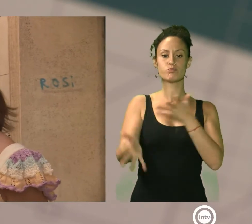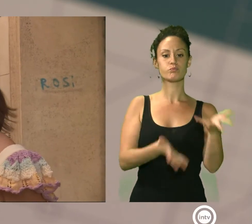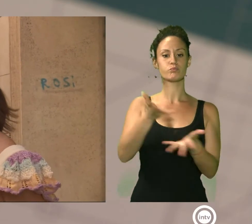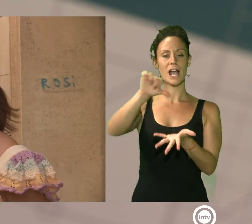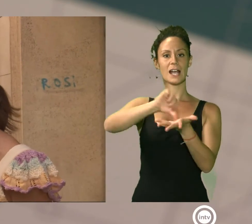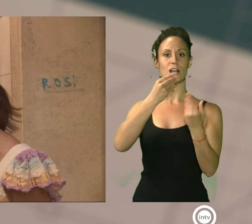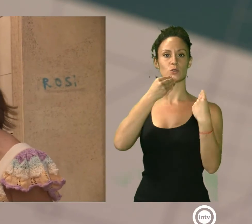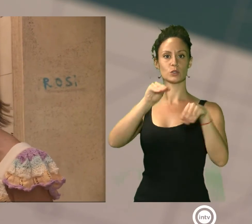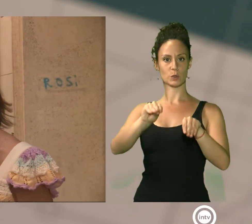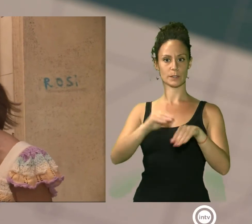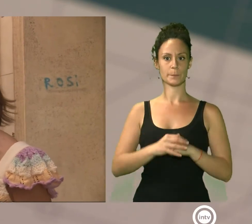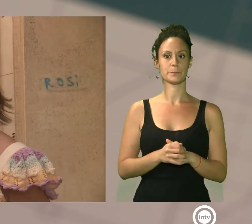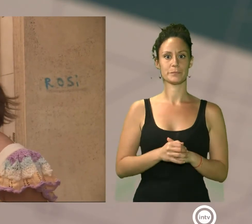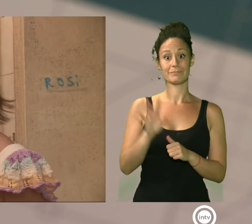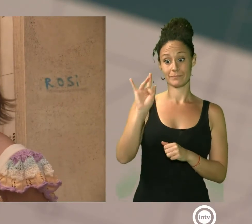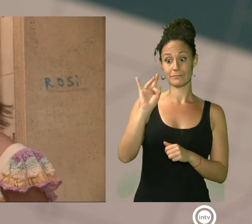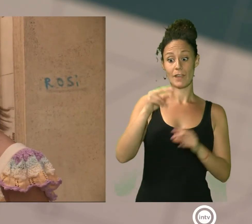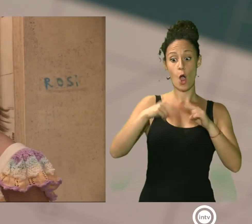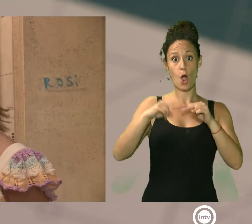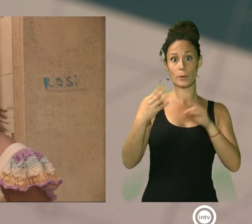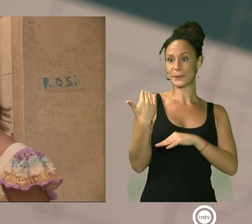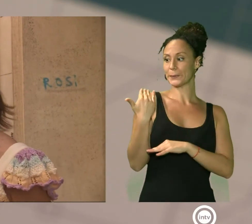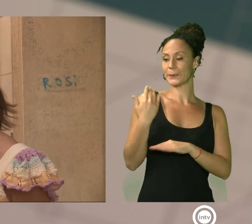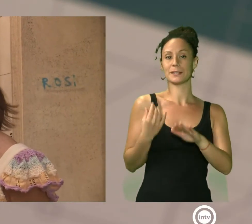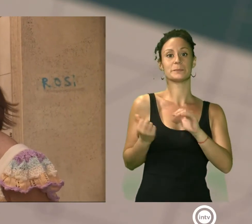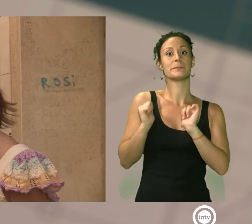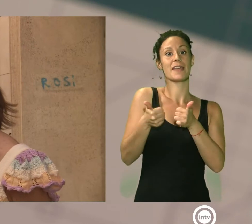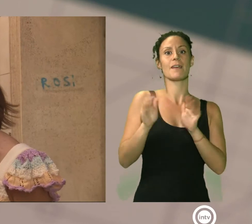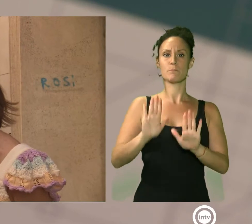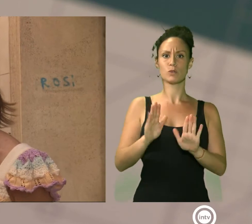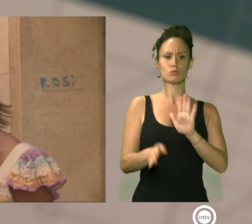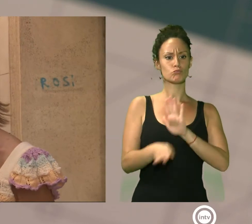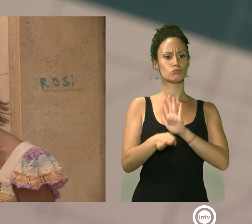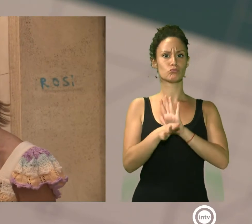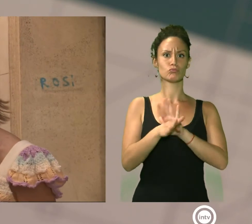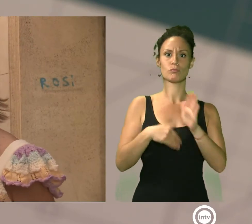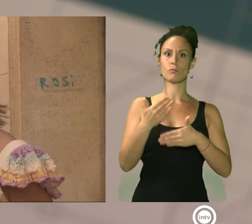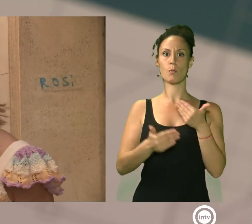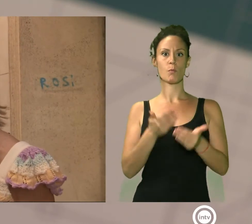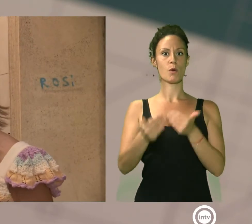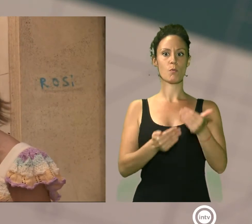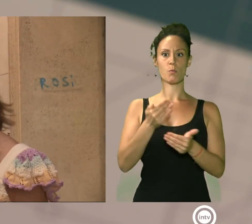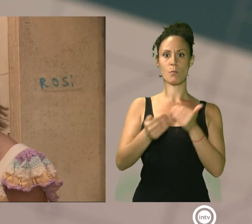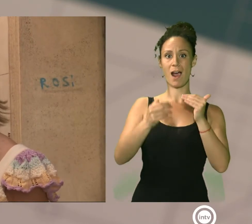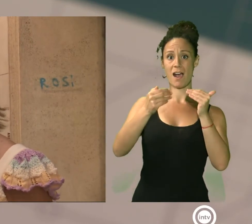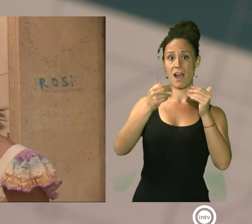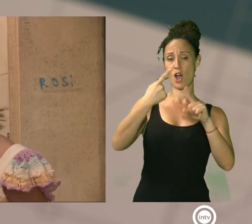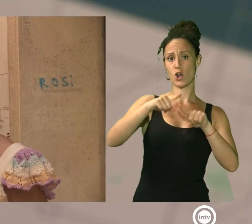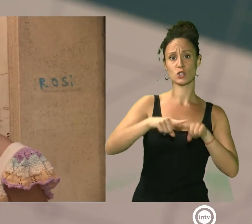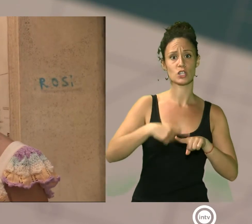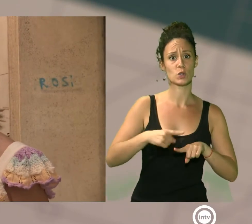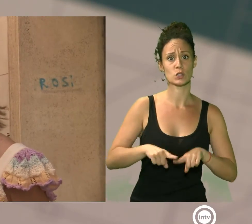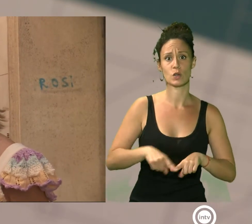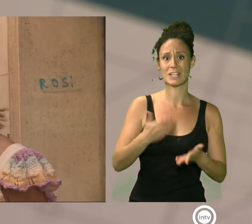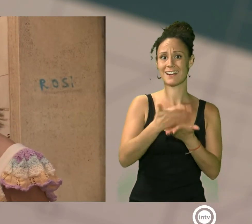bueno, las primeras impresiones que marchan con muy buen ritmo, no nos hemos encontrado con ningún resto arqueológico, que era el temor que